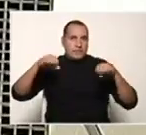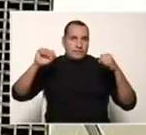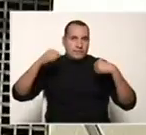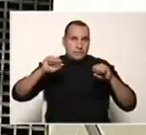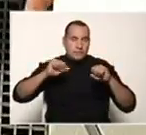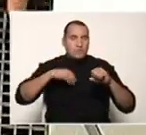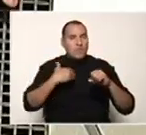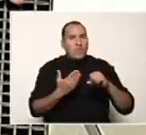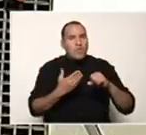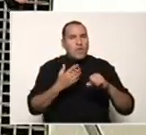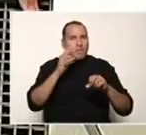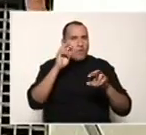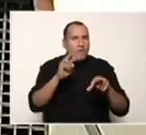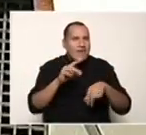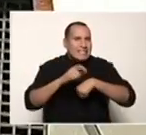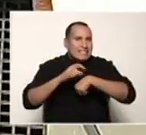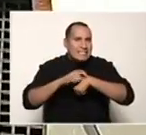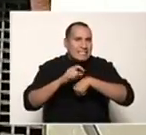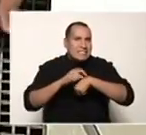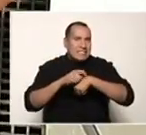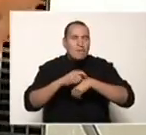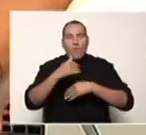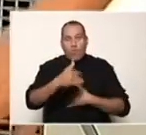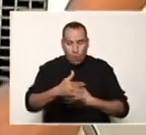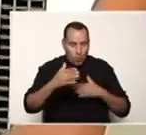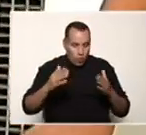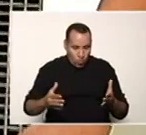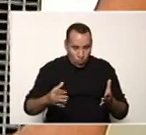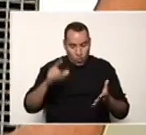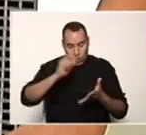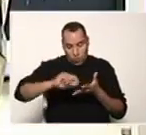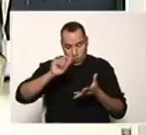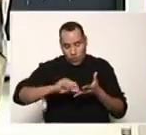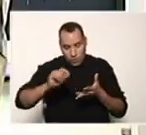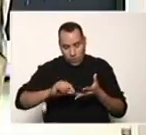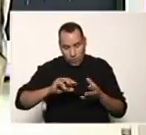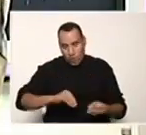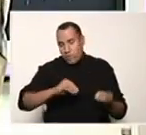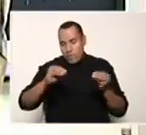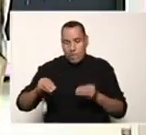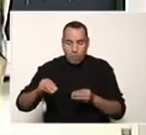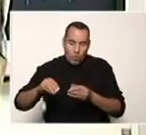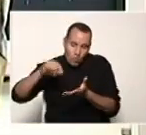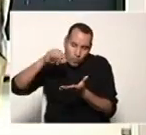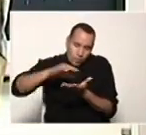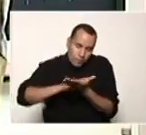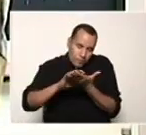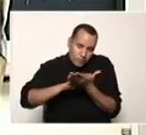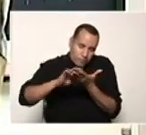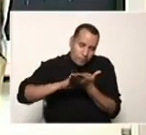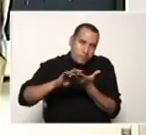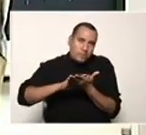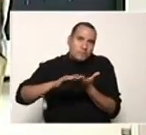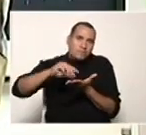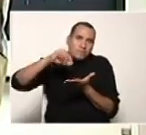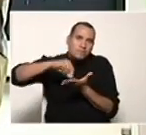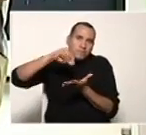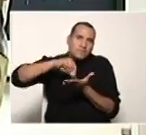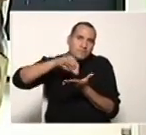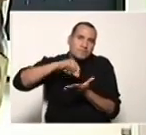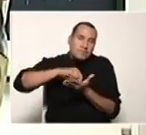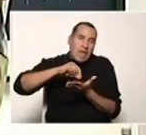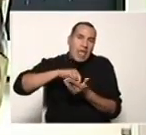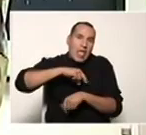podemos observar, toma tiempo, resolverlo en la caja aritmética, luego pasarlo a la regleta, nos va a tomar el doble del